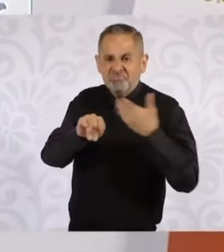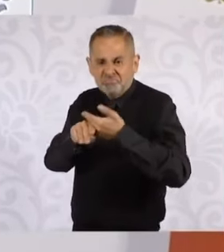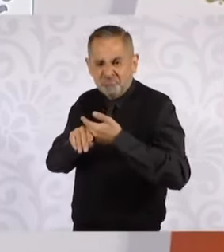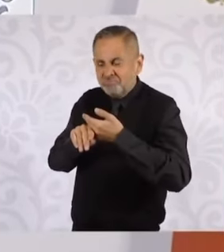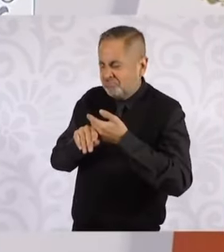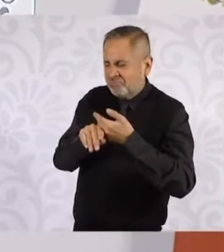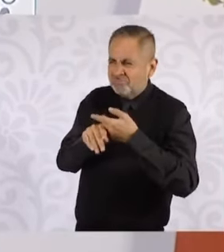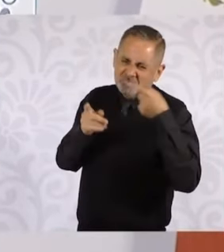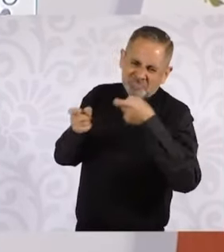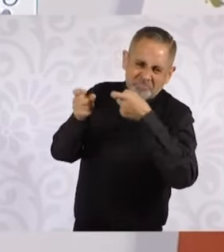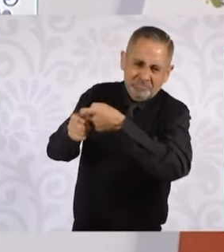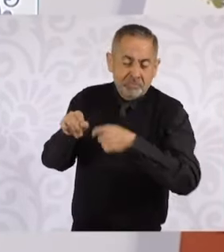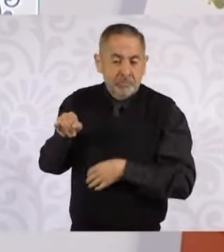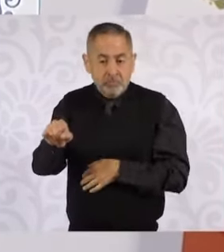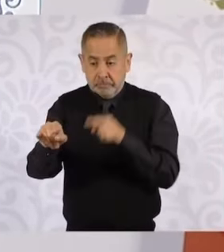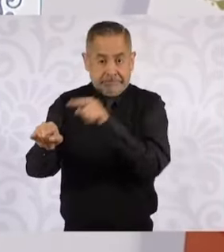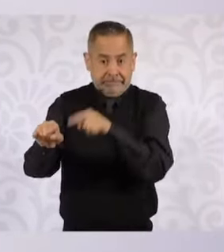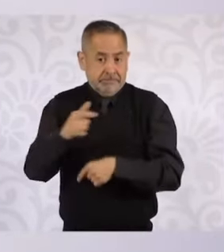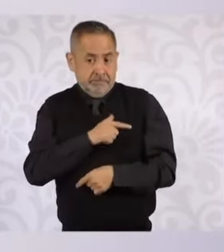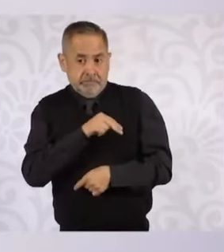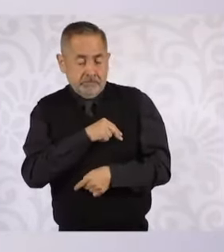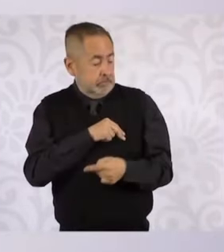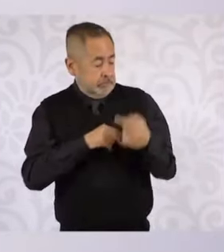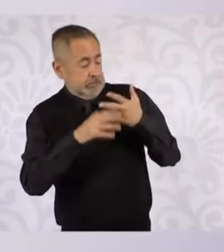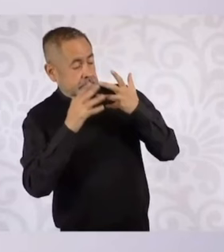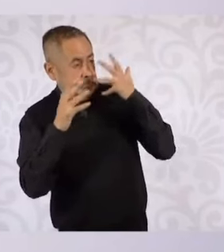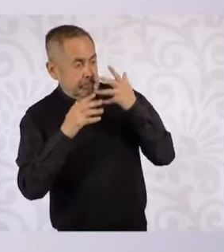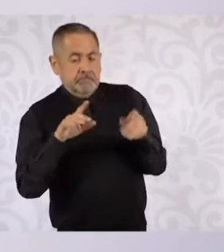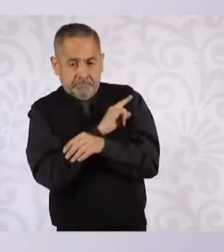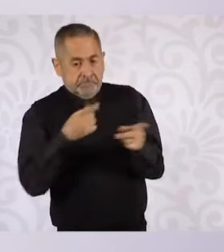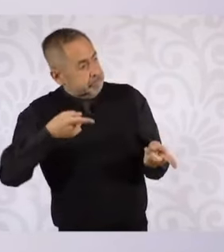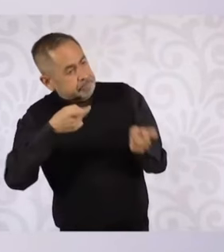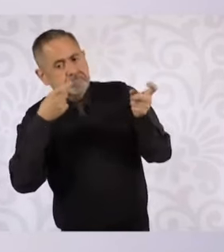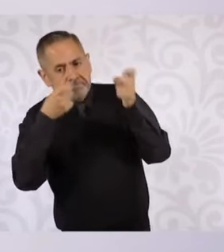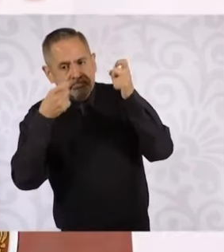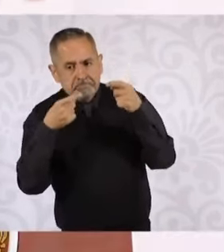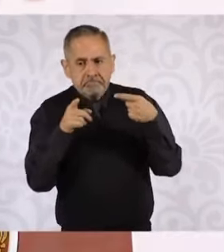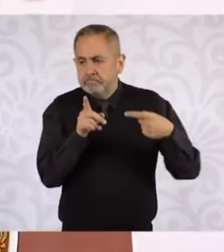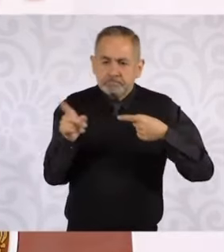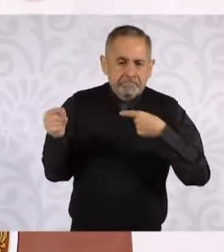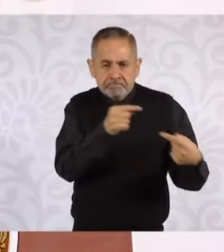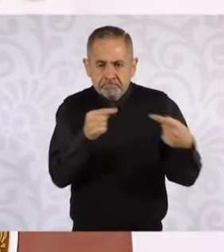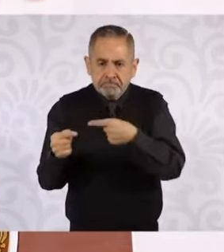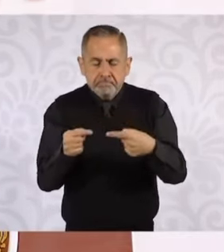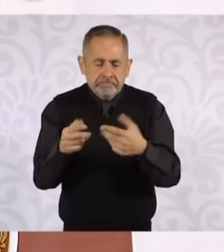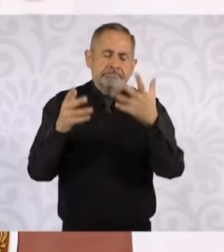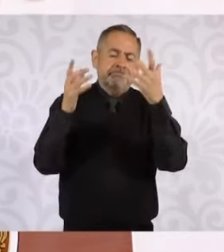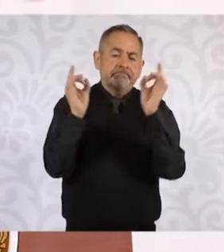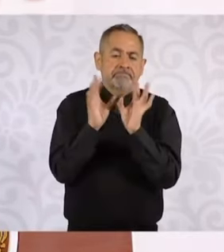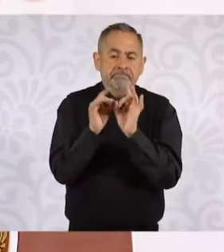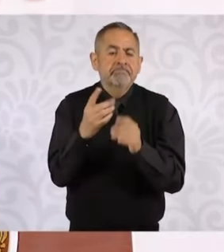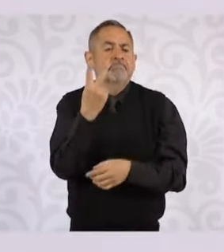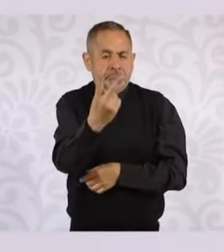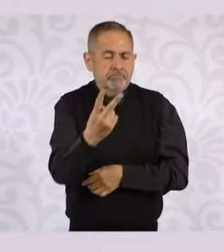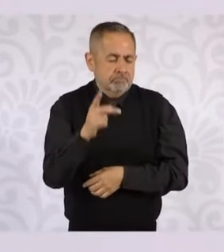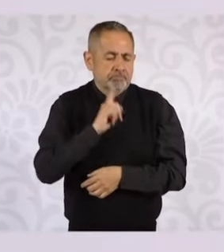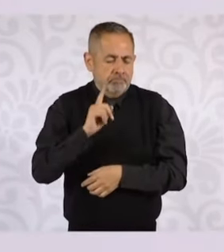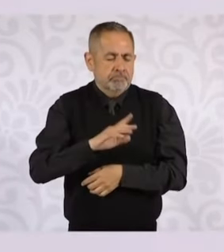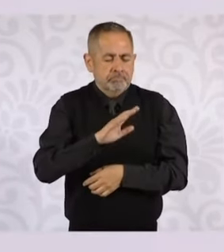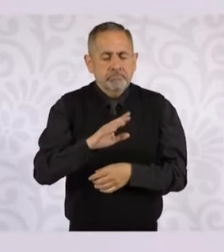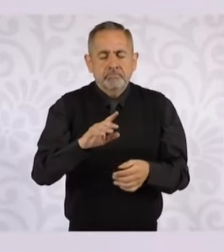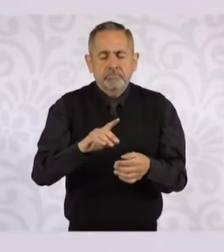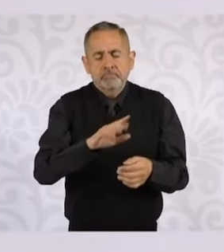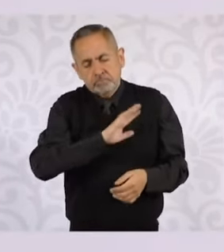y la Guardia Nacional responde y también hay dos civiles fallecidas, entre ellos una niña.